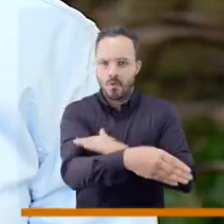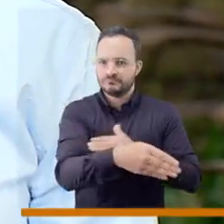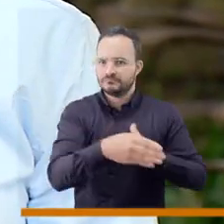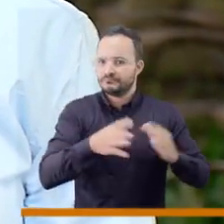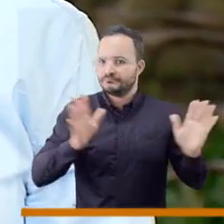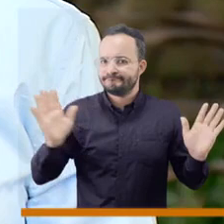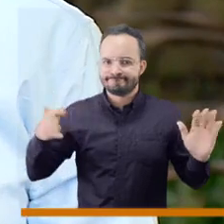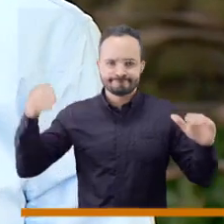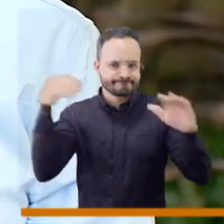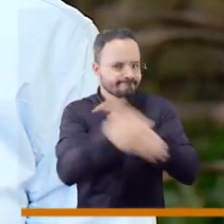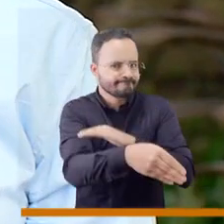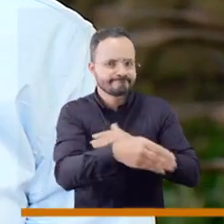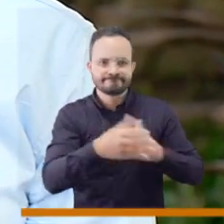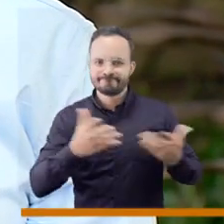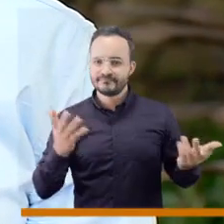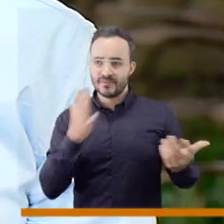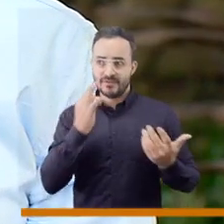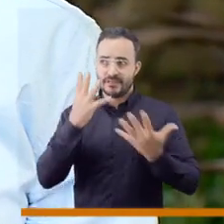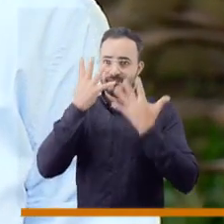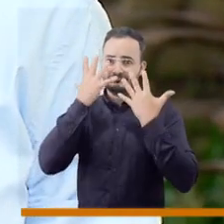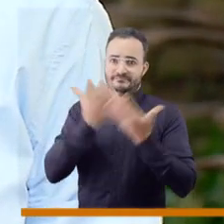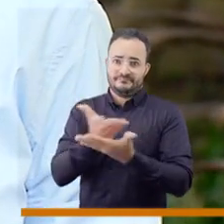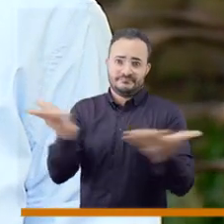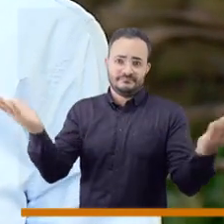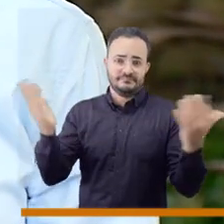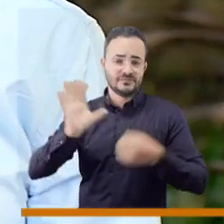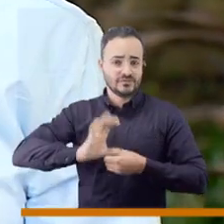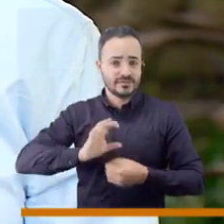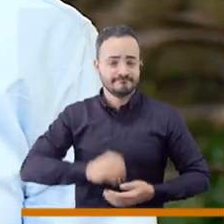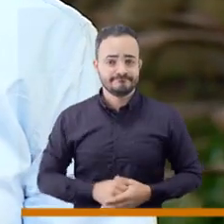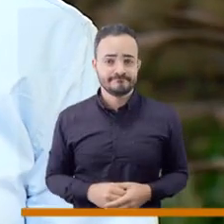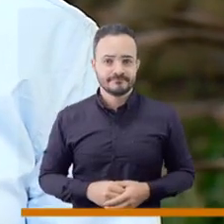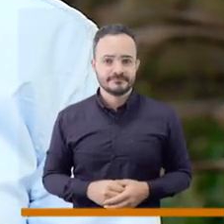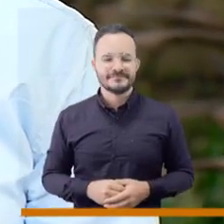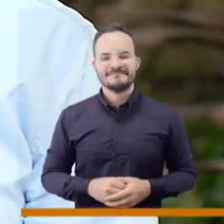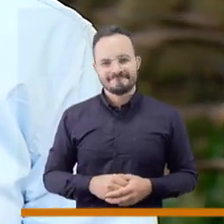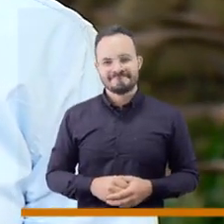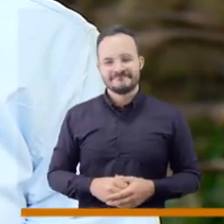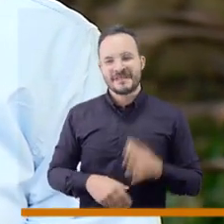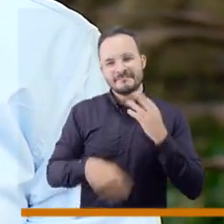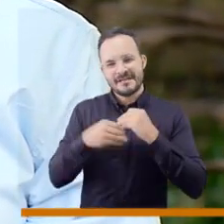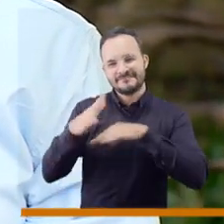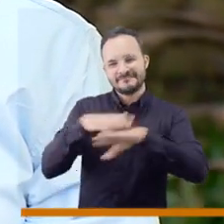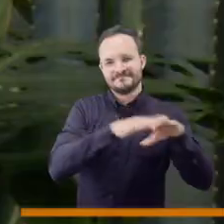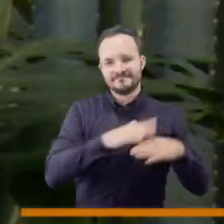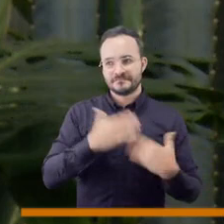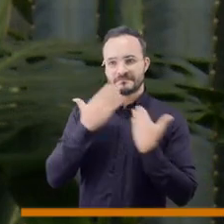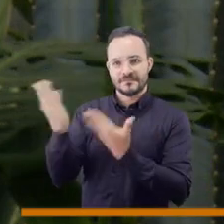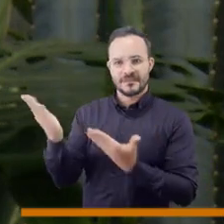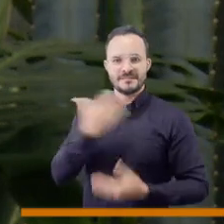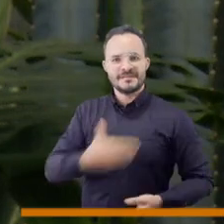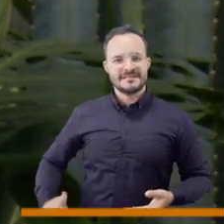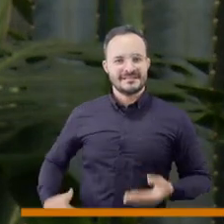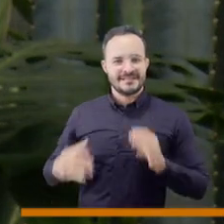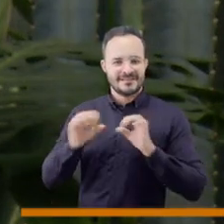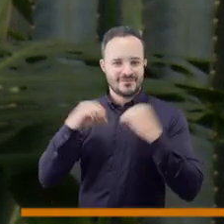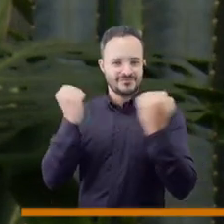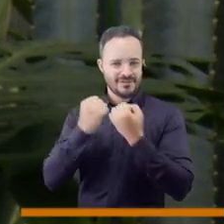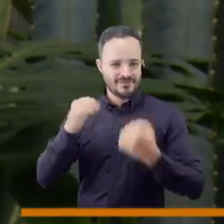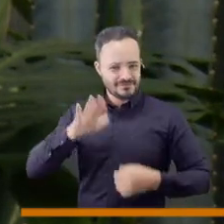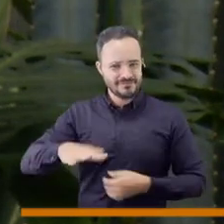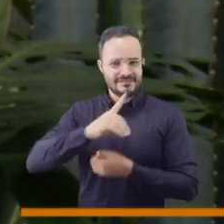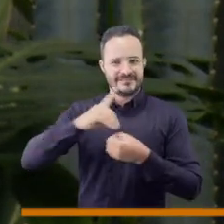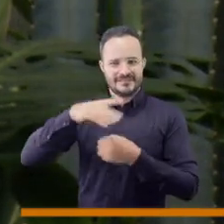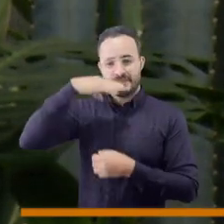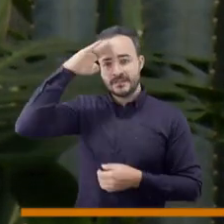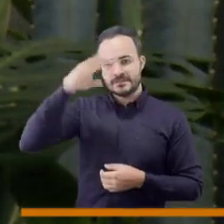una decisión de intervenirlos en algún momento, porque me parece que es una vergüenza para esta ciudad. Queremos invitarlos también a que escuchemos al